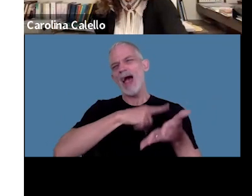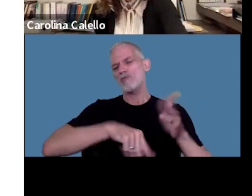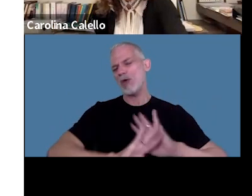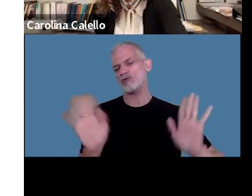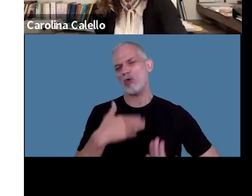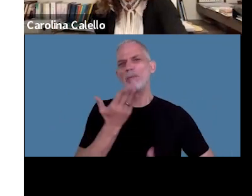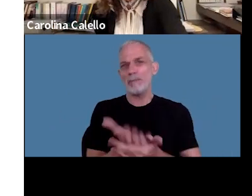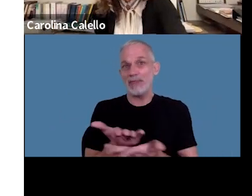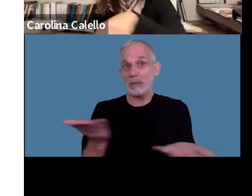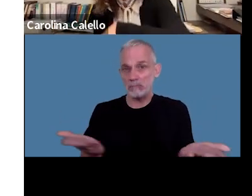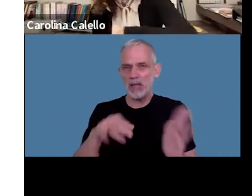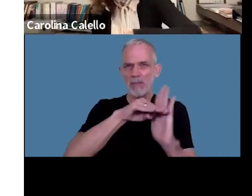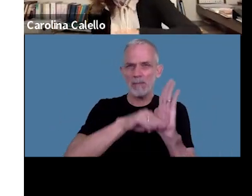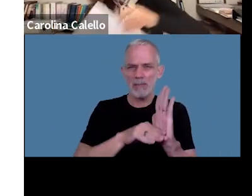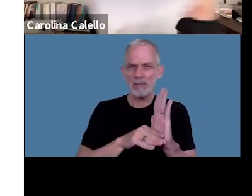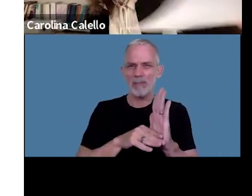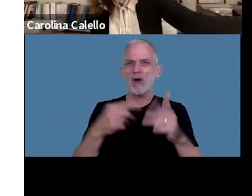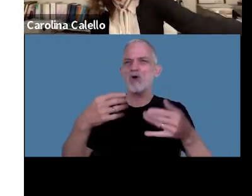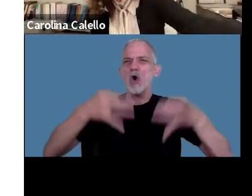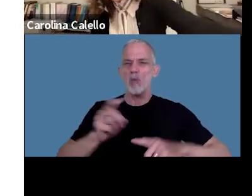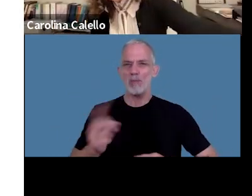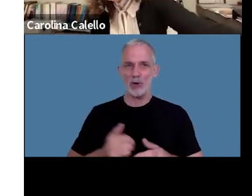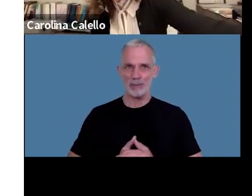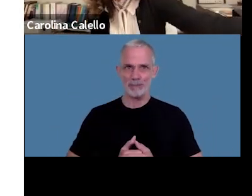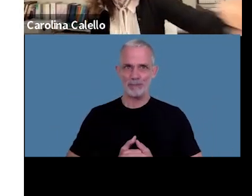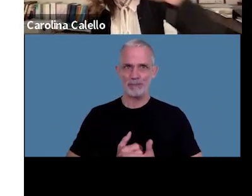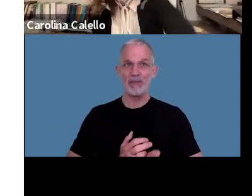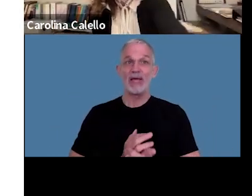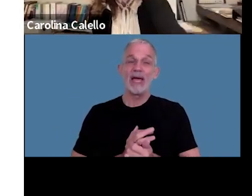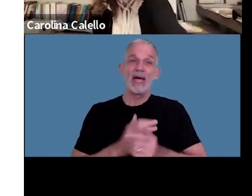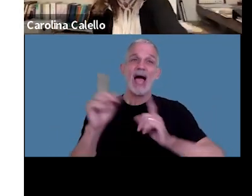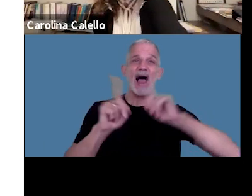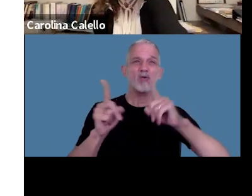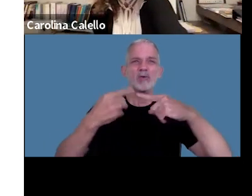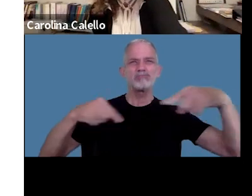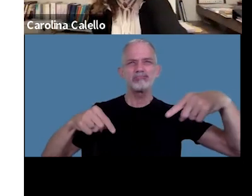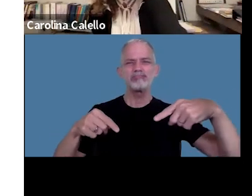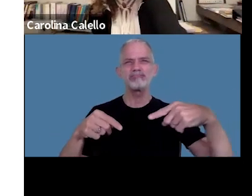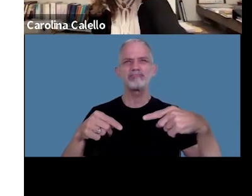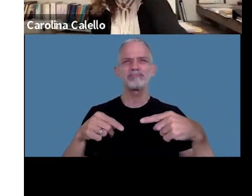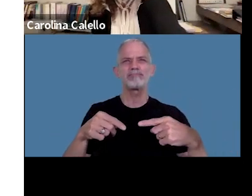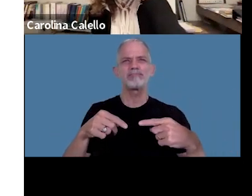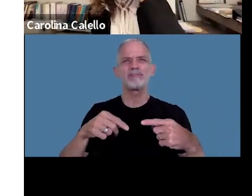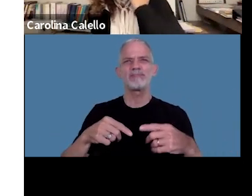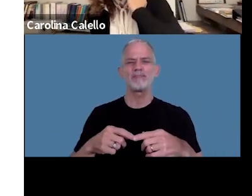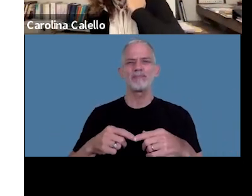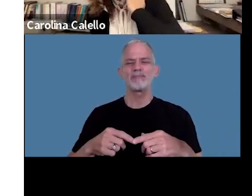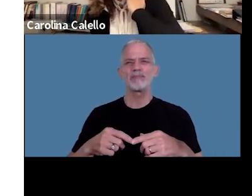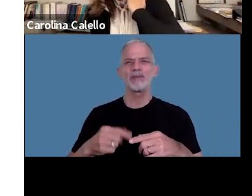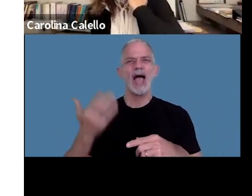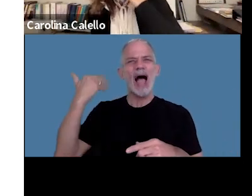un requisito que no se cumplió y acá algunos antecedentes de